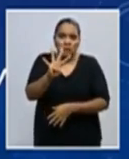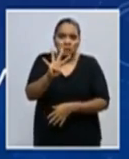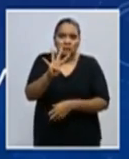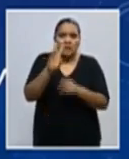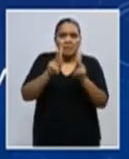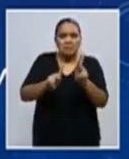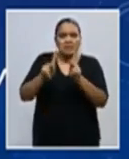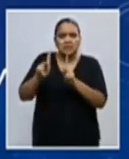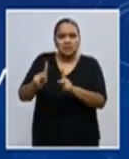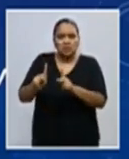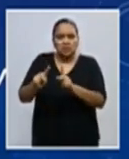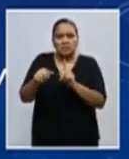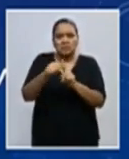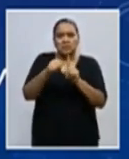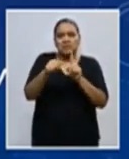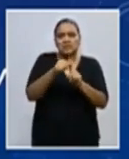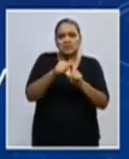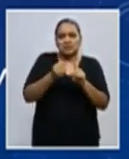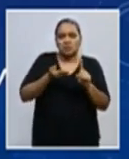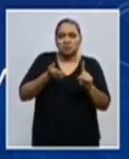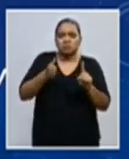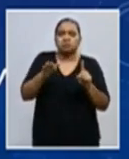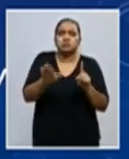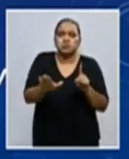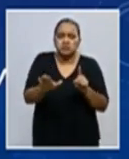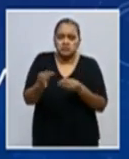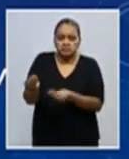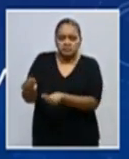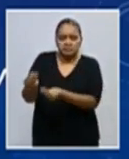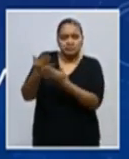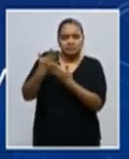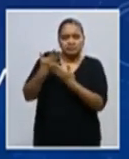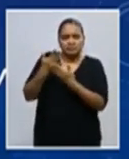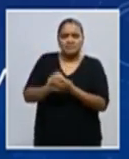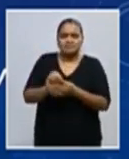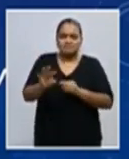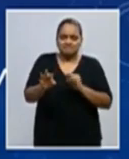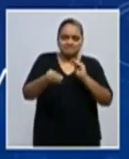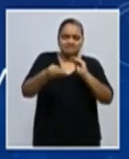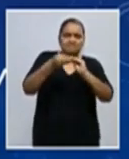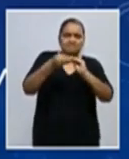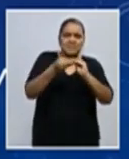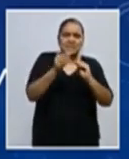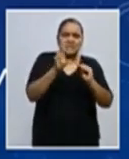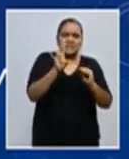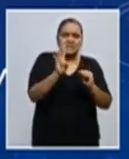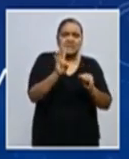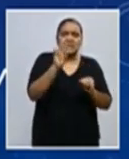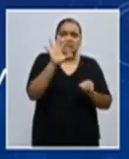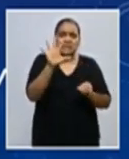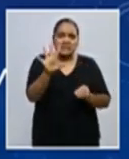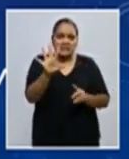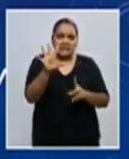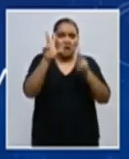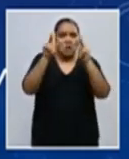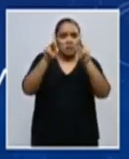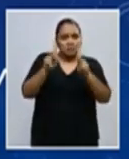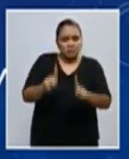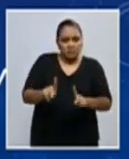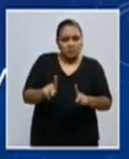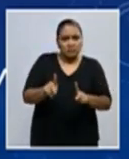han sido reportados positivos de personas que fallecieron, haciendo un total de 75 personas que